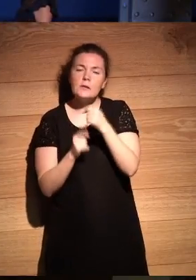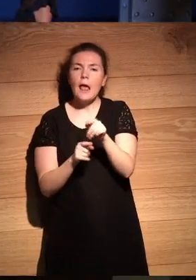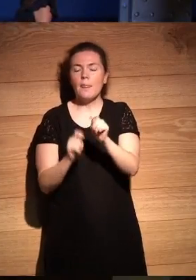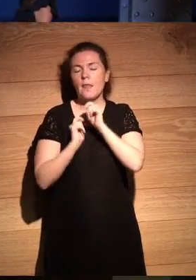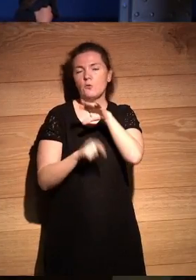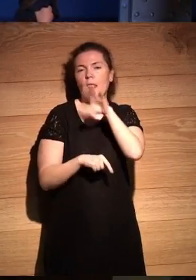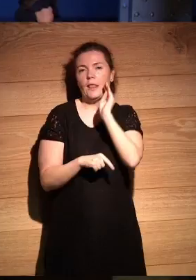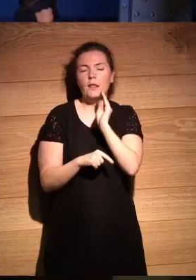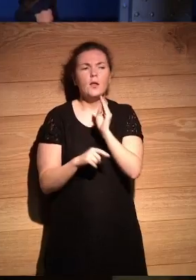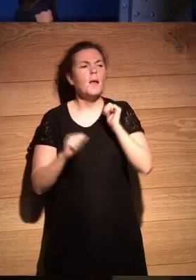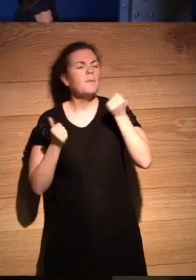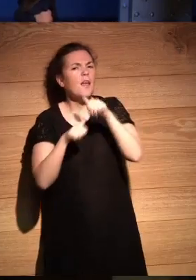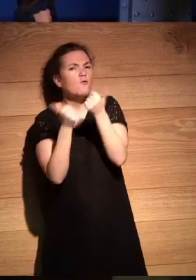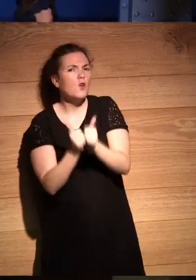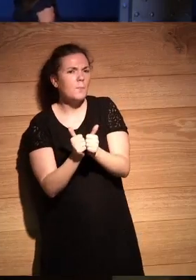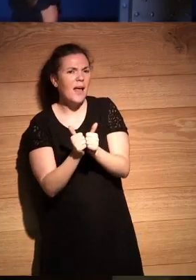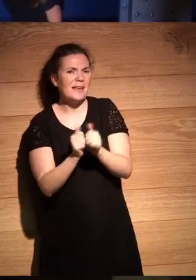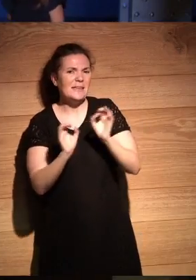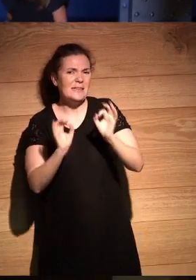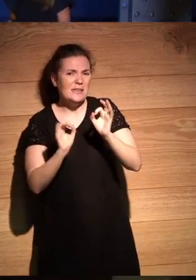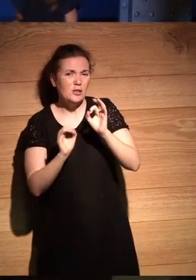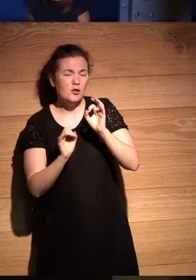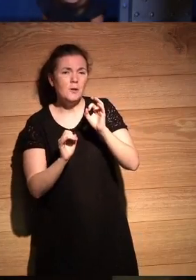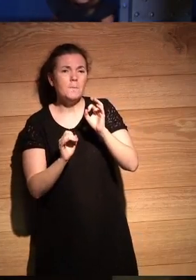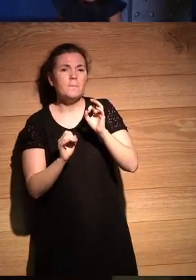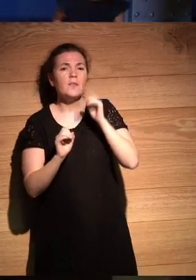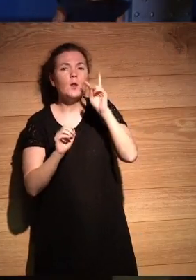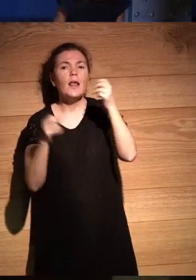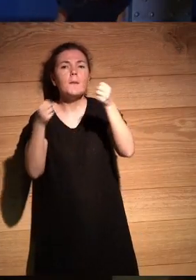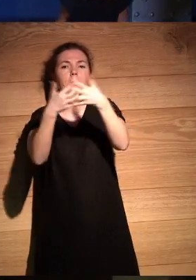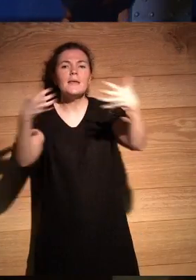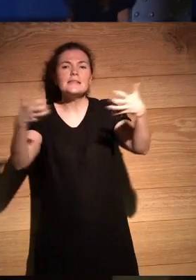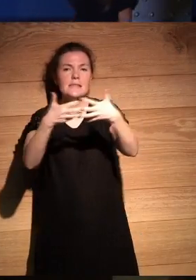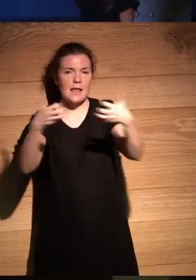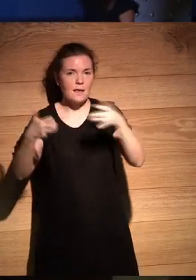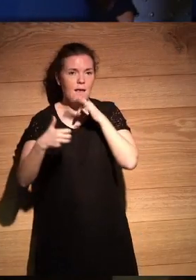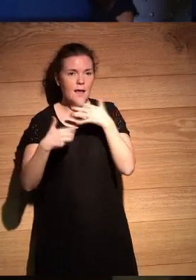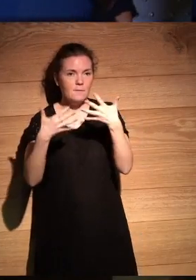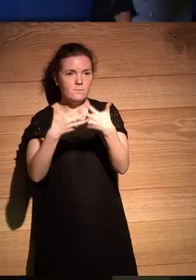empieza de una manera particular lo vuelvo a cargar y leemos un poco un mensaje que hay un pequeño mensaje